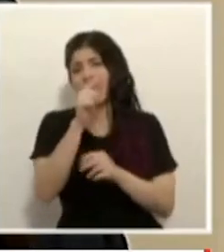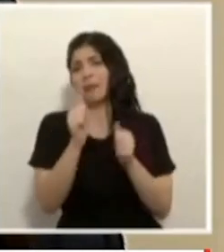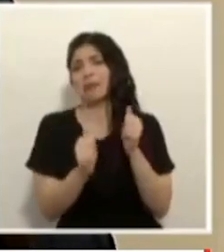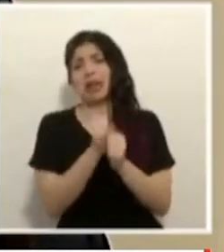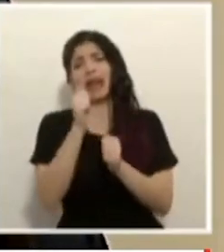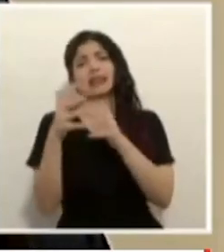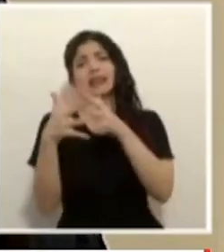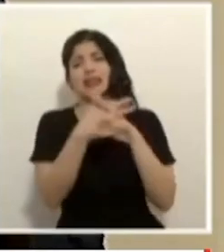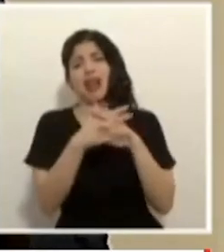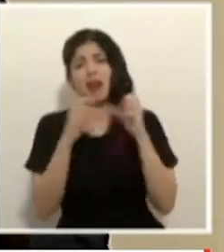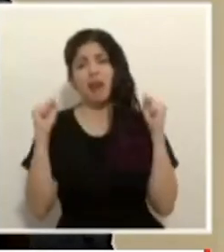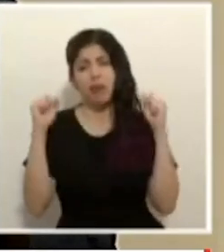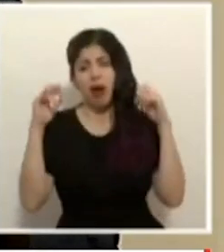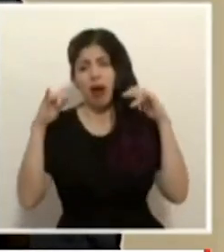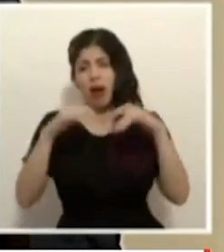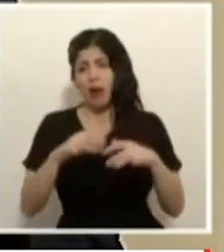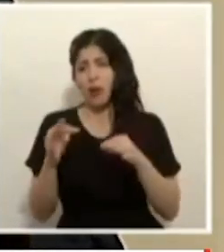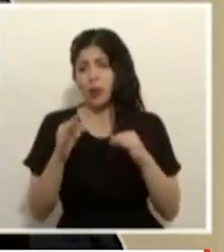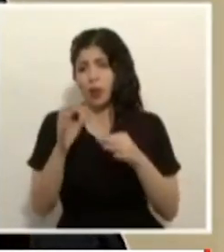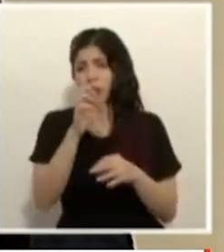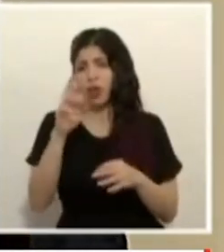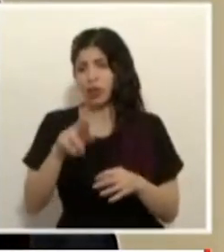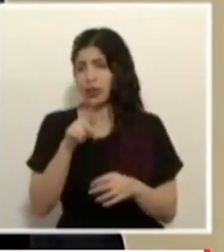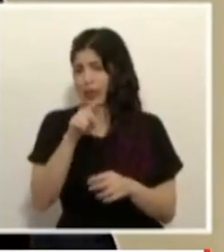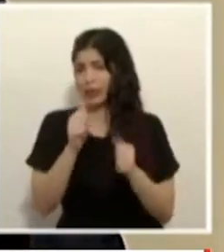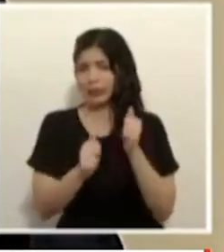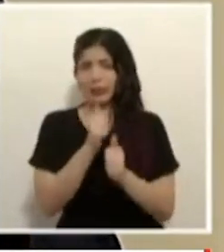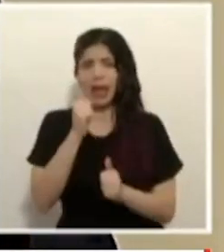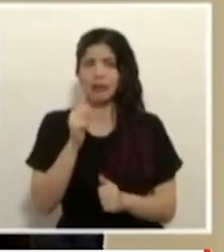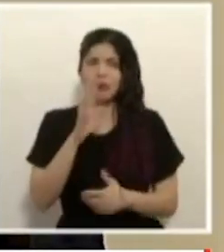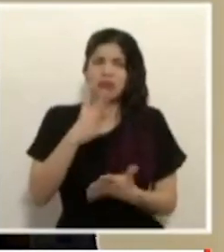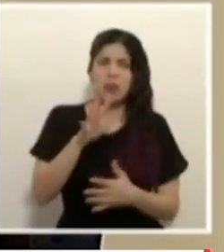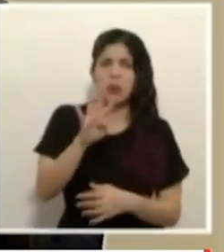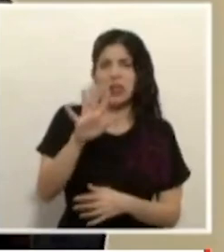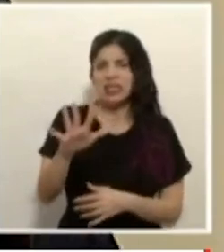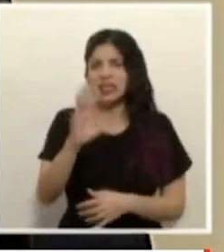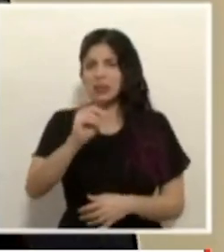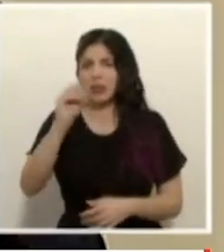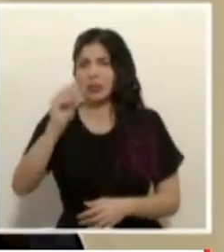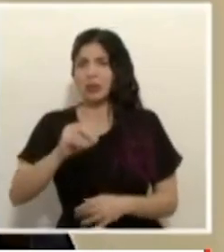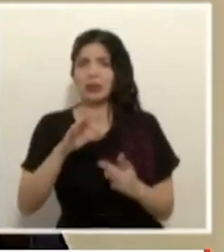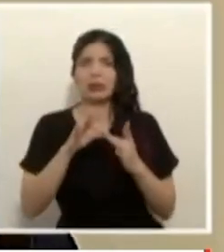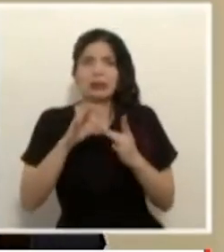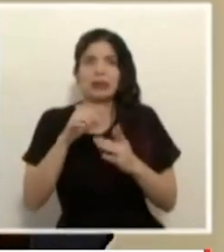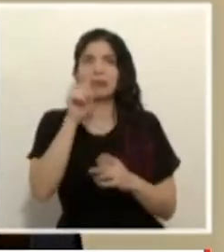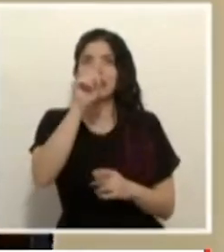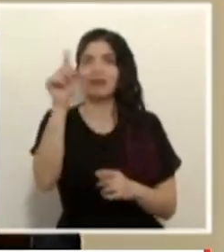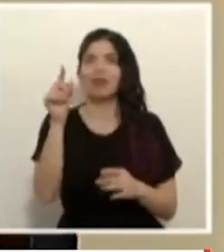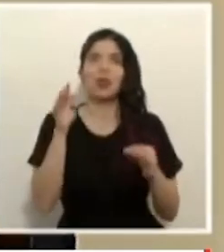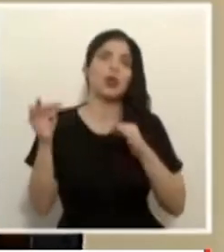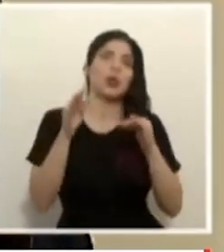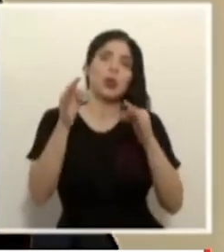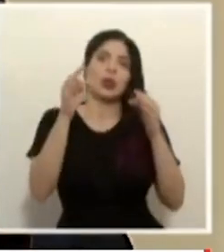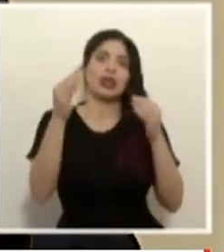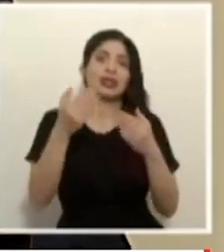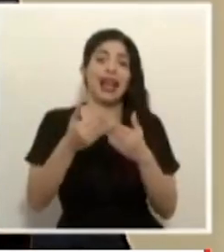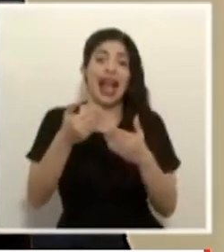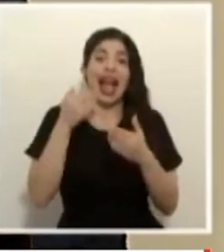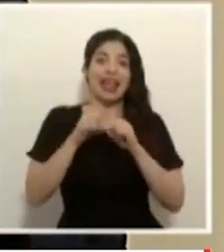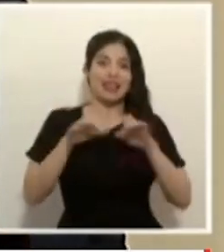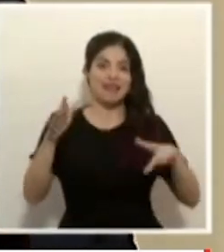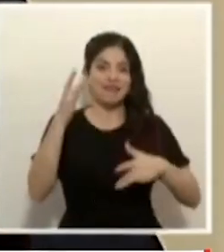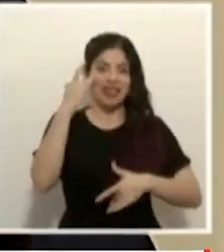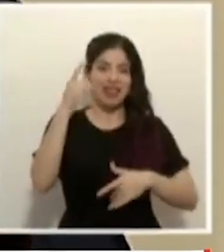más numeroso para la industria turística costarricense entre un 45 y un 50% de los turistas antes de la pandemia